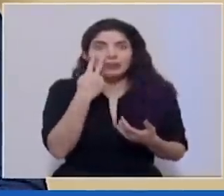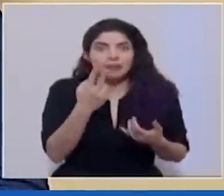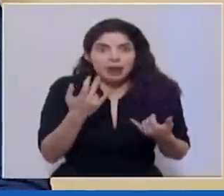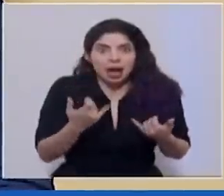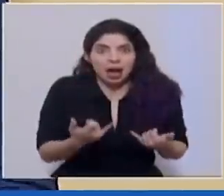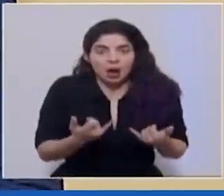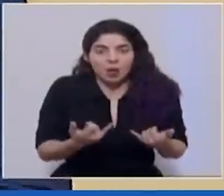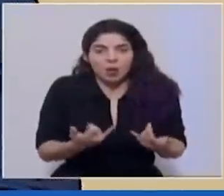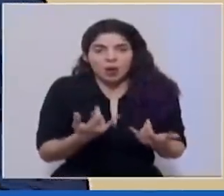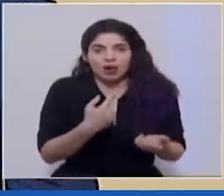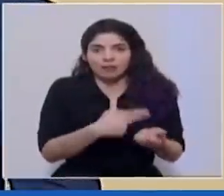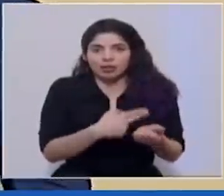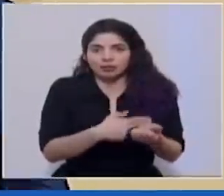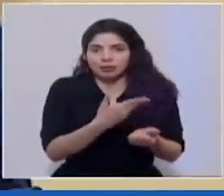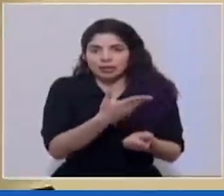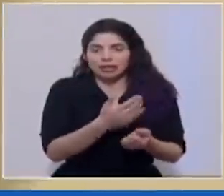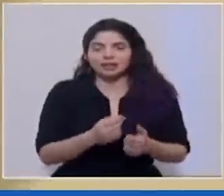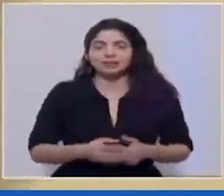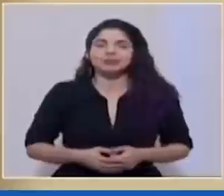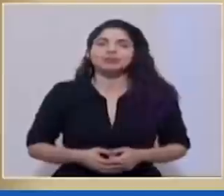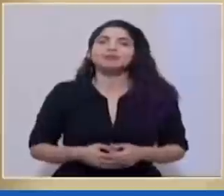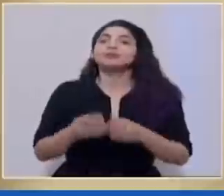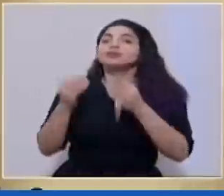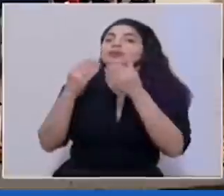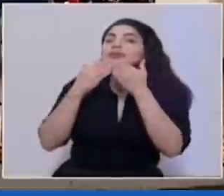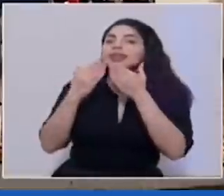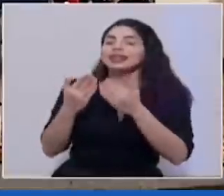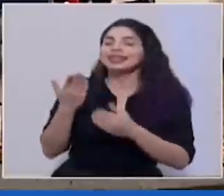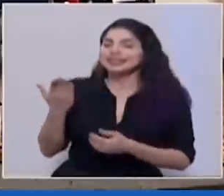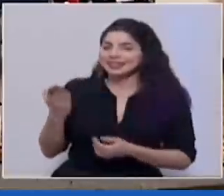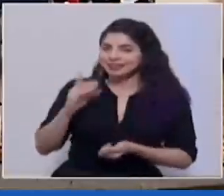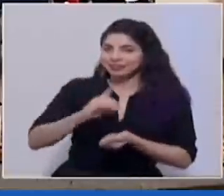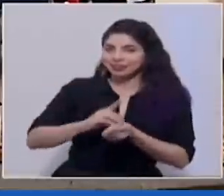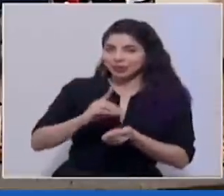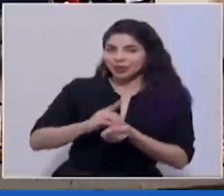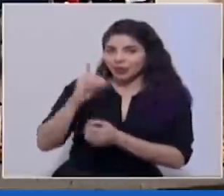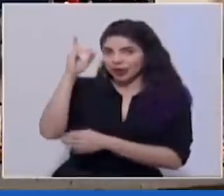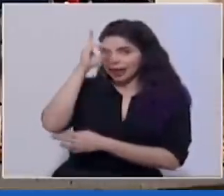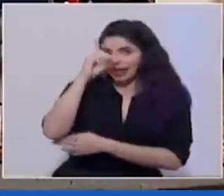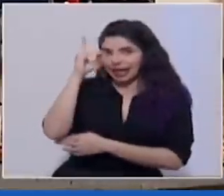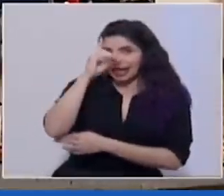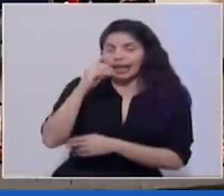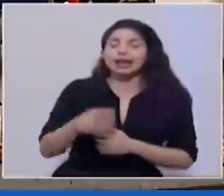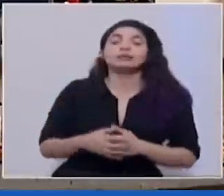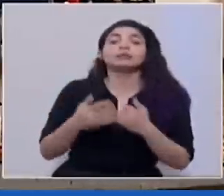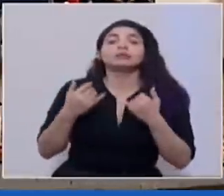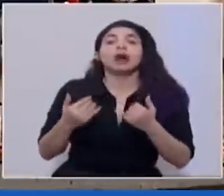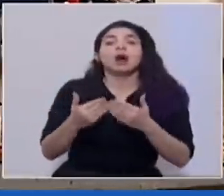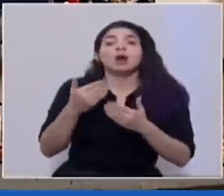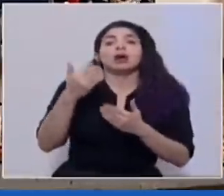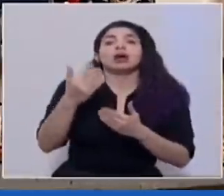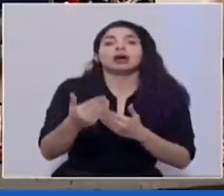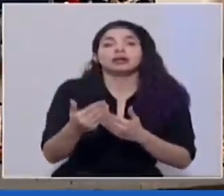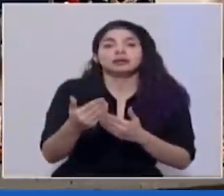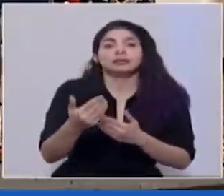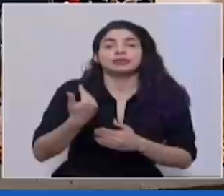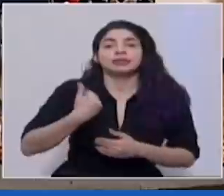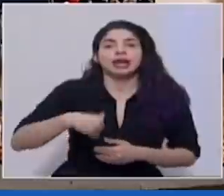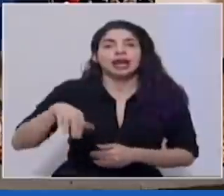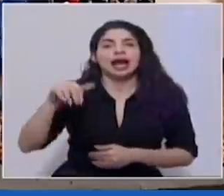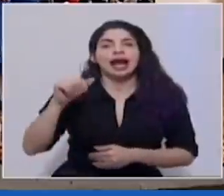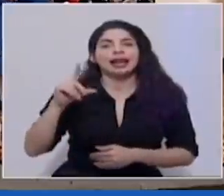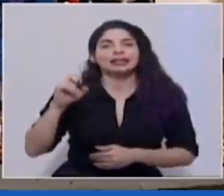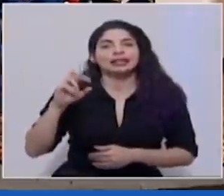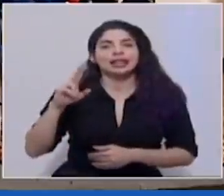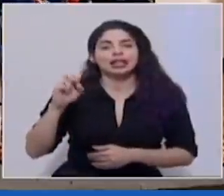en los hospitalizados. Muchísimas gracias al doctor Daniel Salas. Continuamos con el señor Alexander